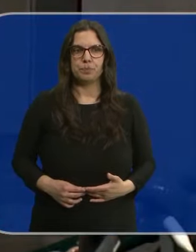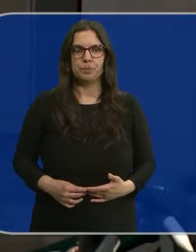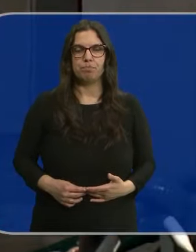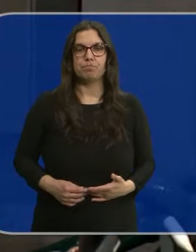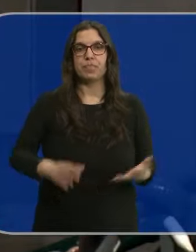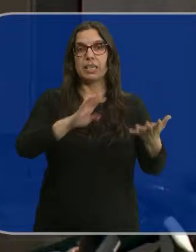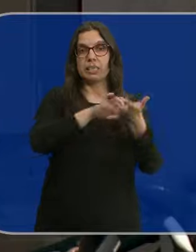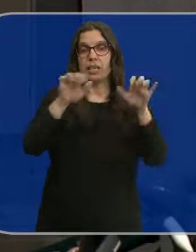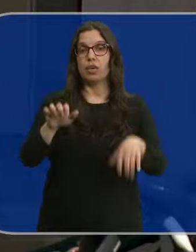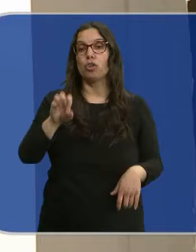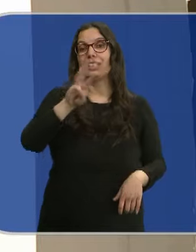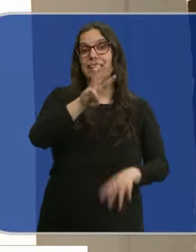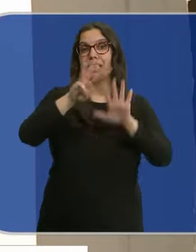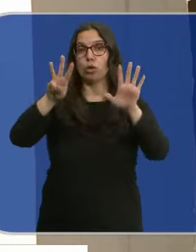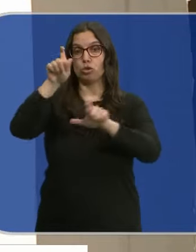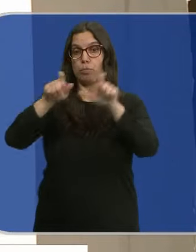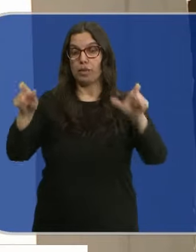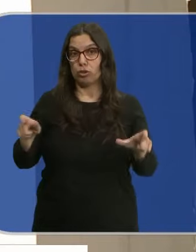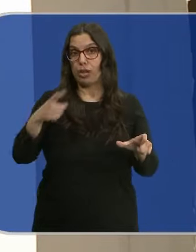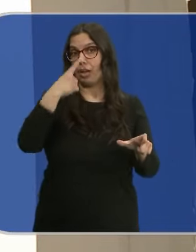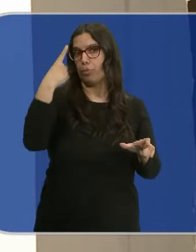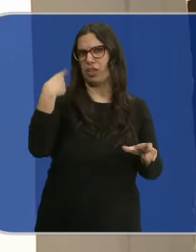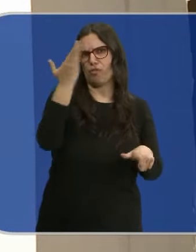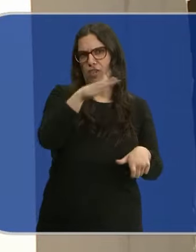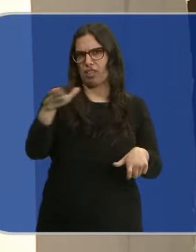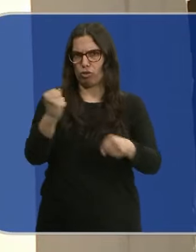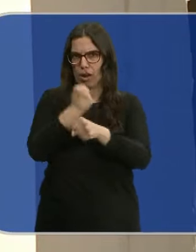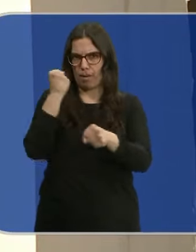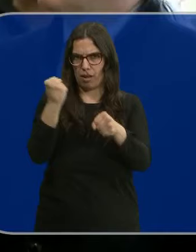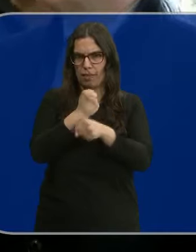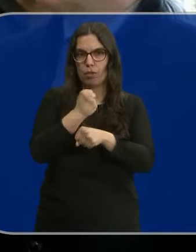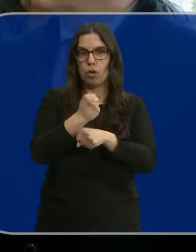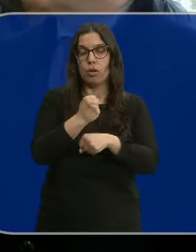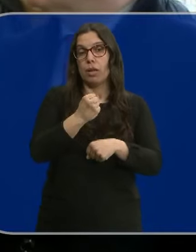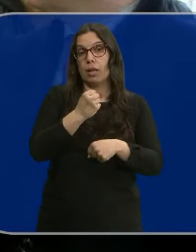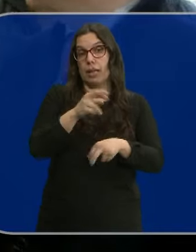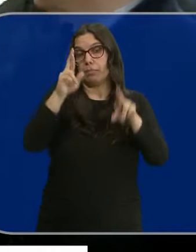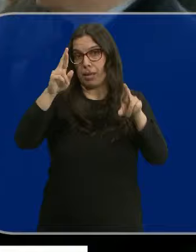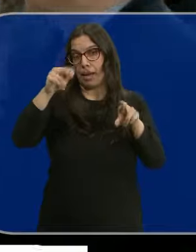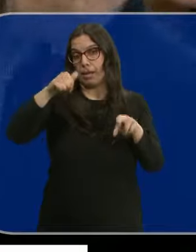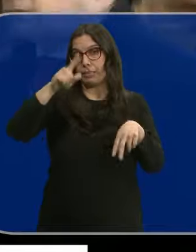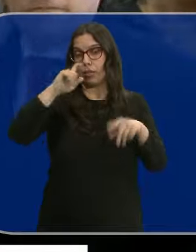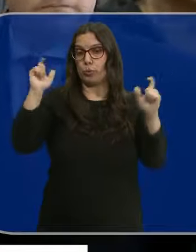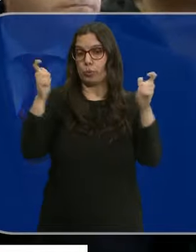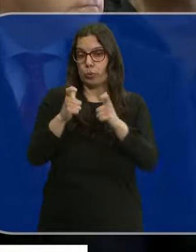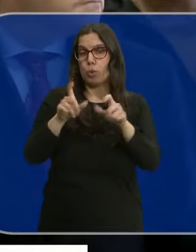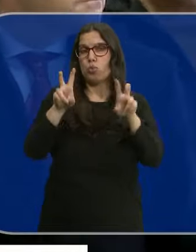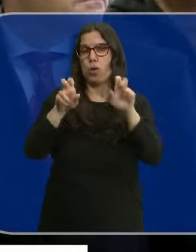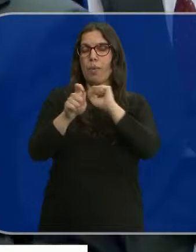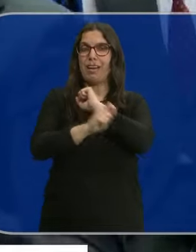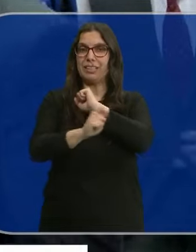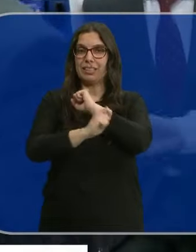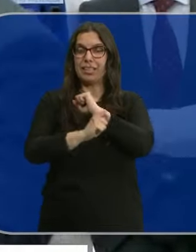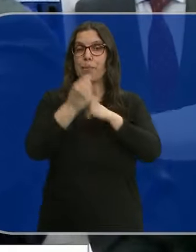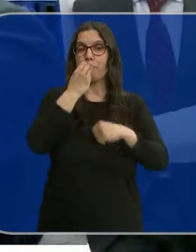En Castilla y León, 38 trabajadores fallecieron en 2023. Una cifra que se espera siga en descenso con la nueva estrategia de bienestar